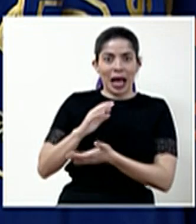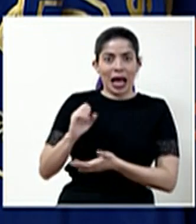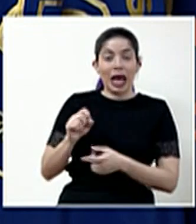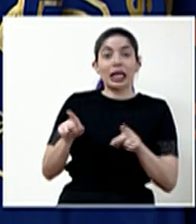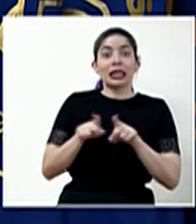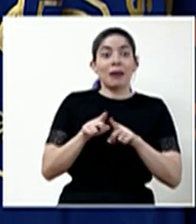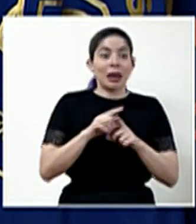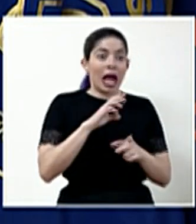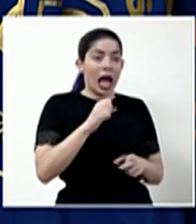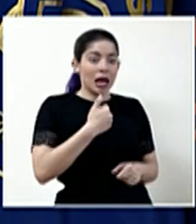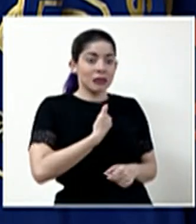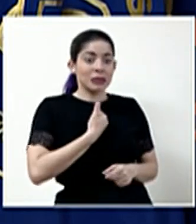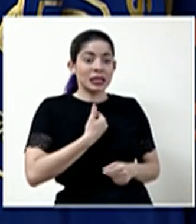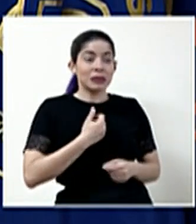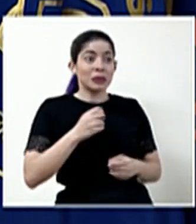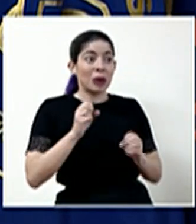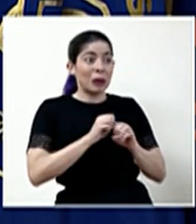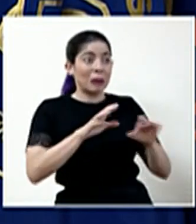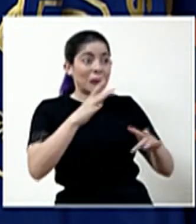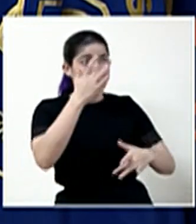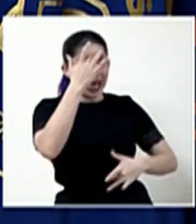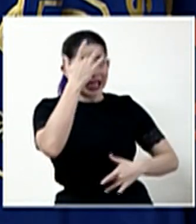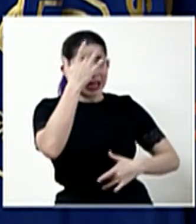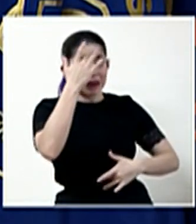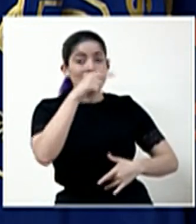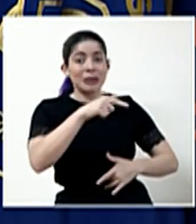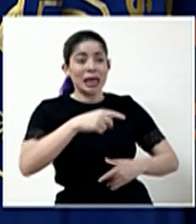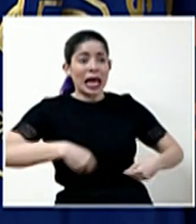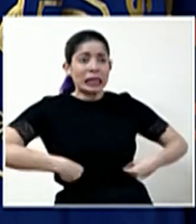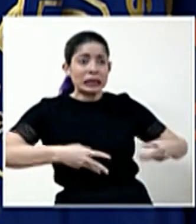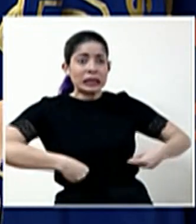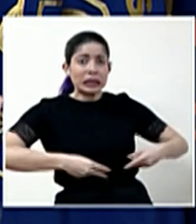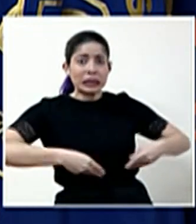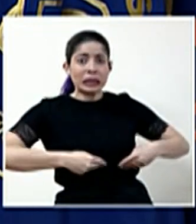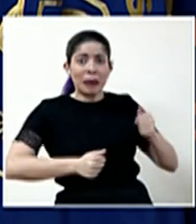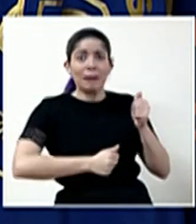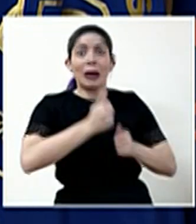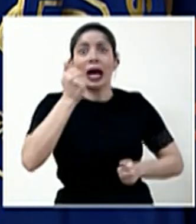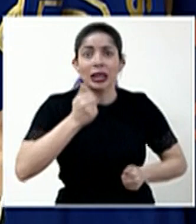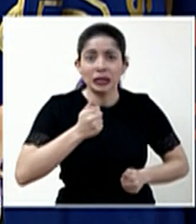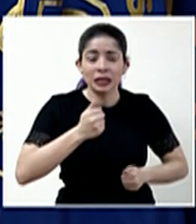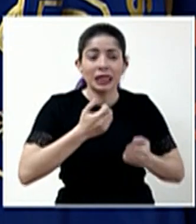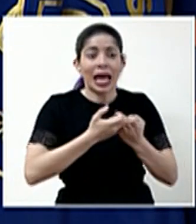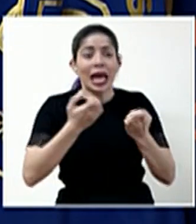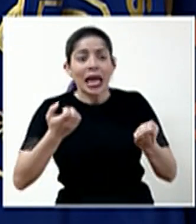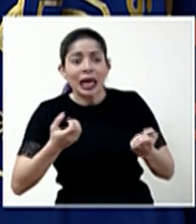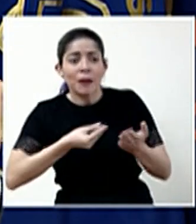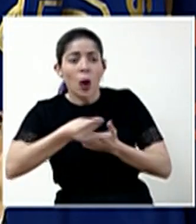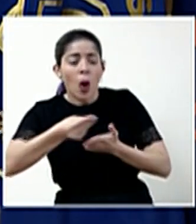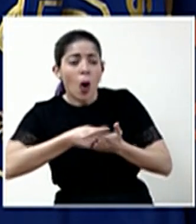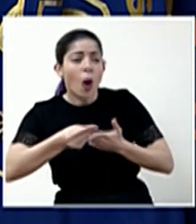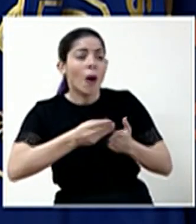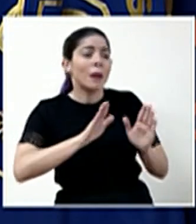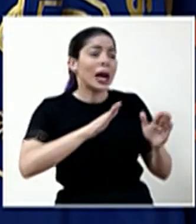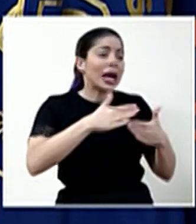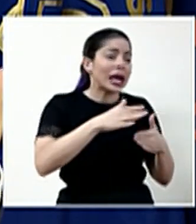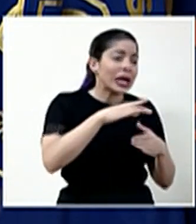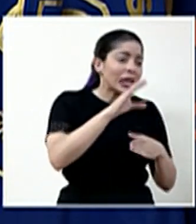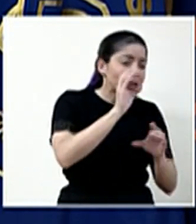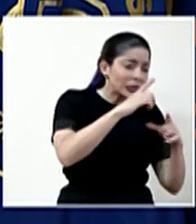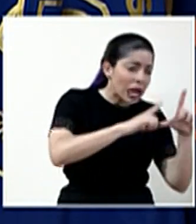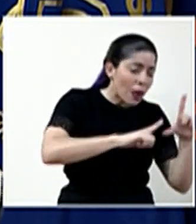mayor gasto por la pandemia, donde tenemos que invertir y gastar más en equipo de protección, en kits de